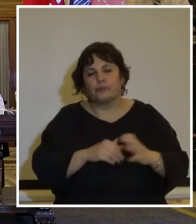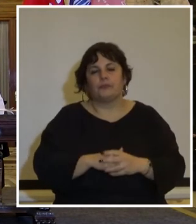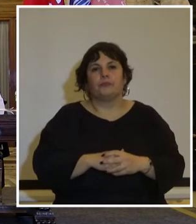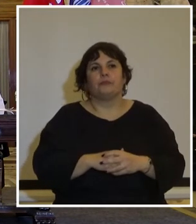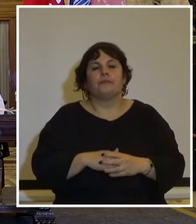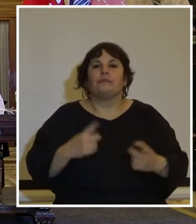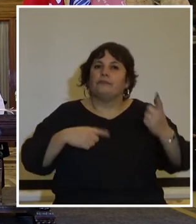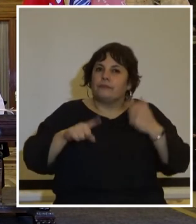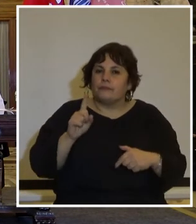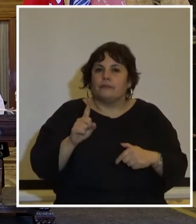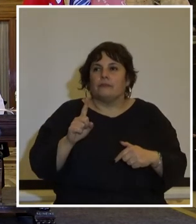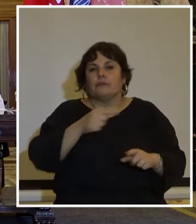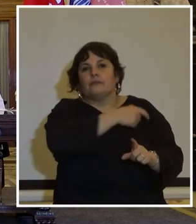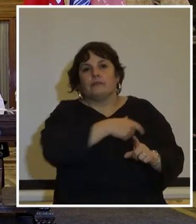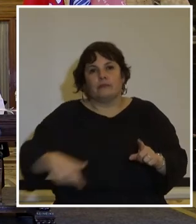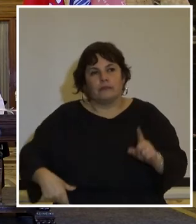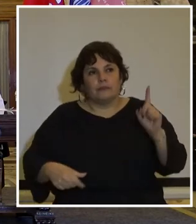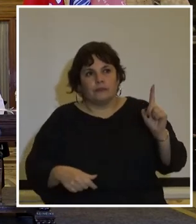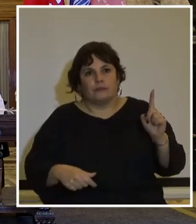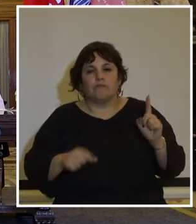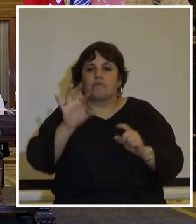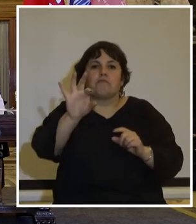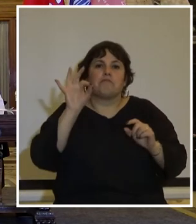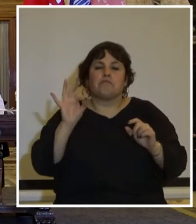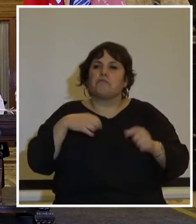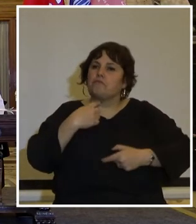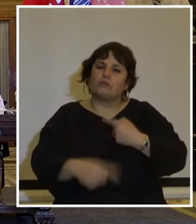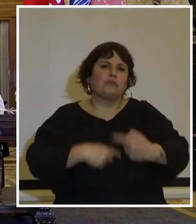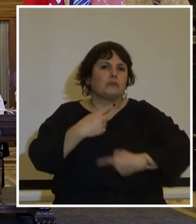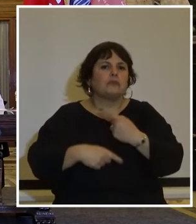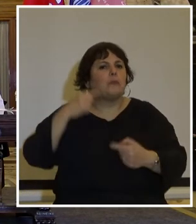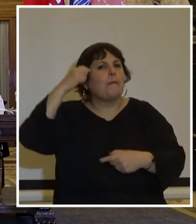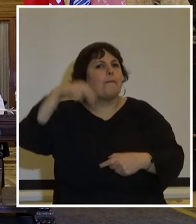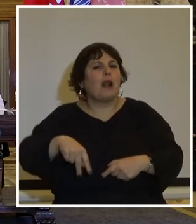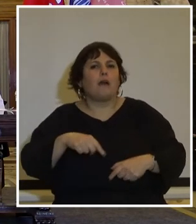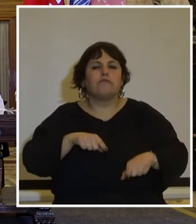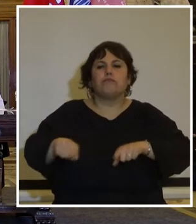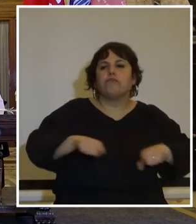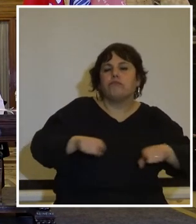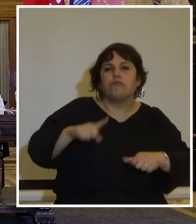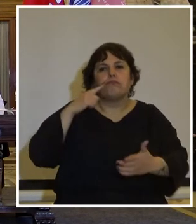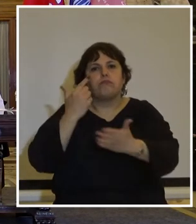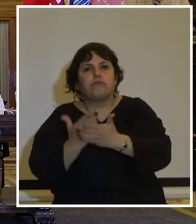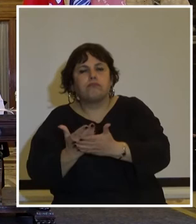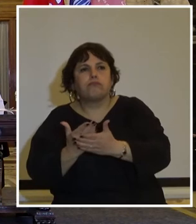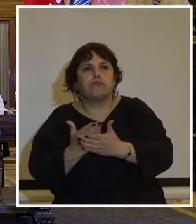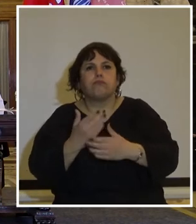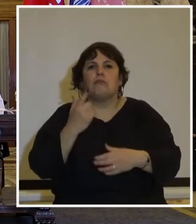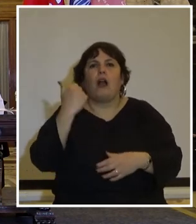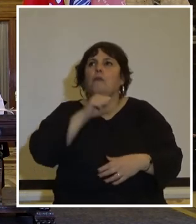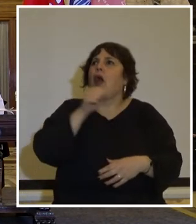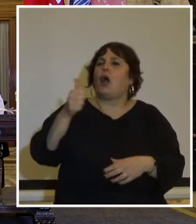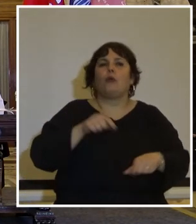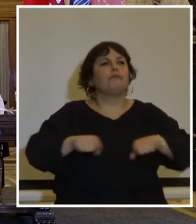pero el gobierno eligió seguir adelante con su plan de gobierno con su propuesta por el que fue electo